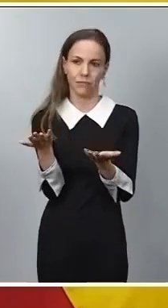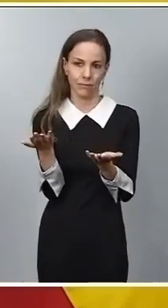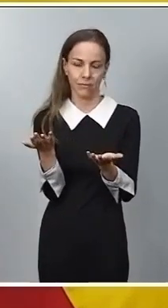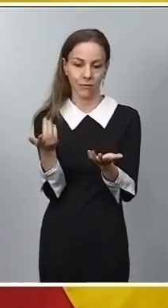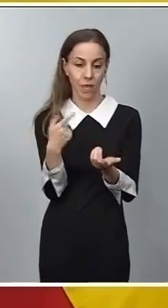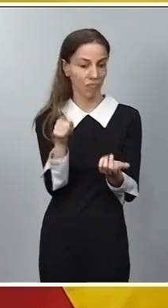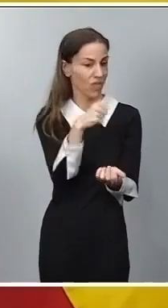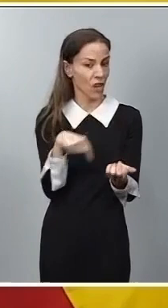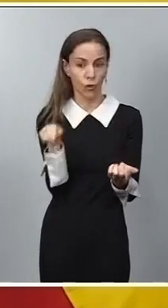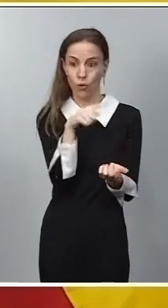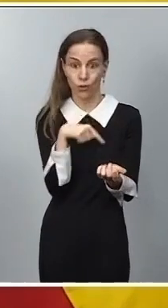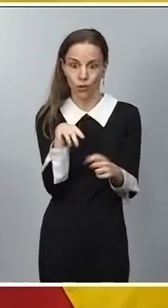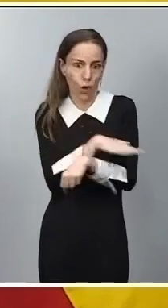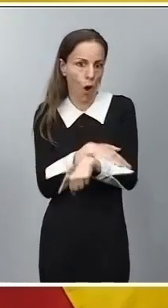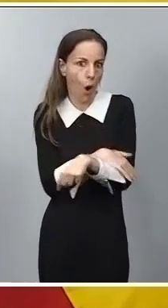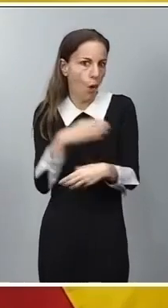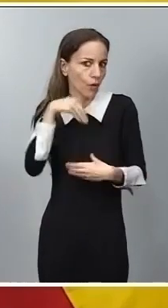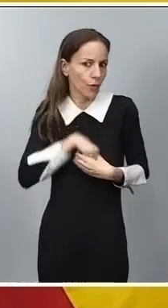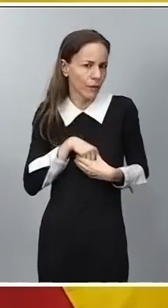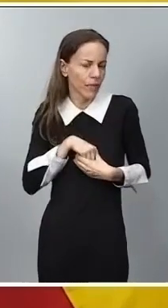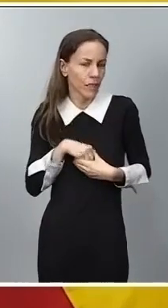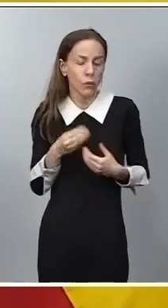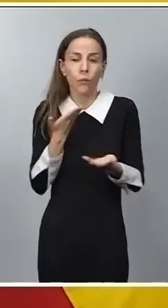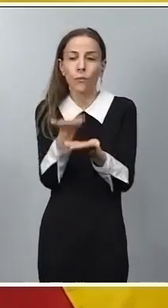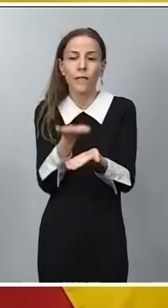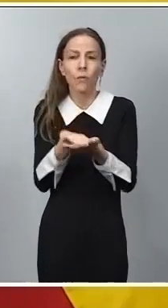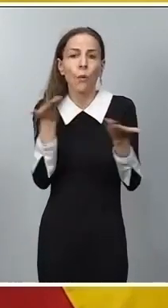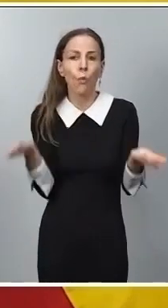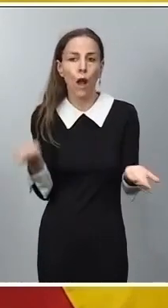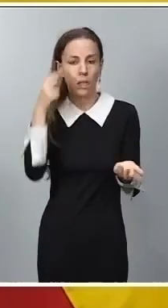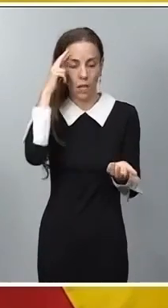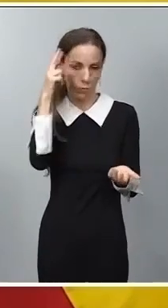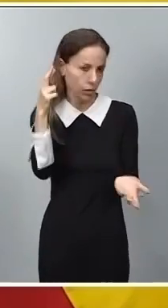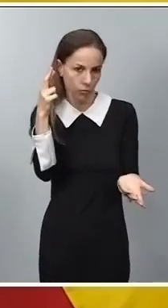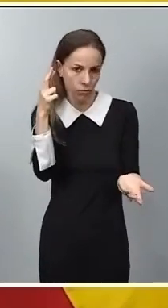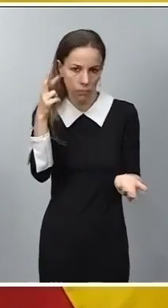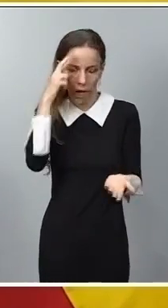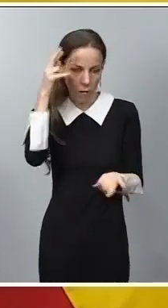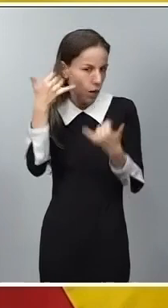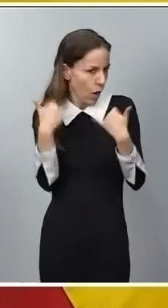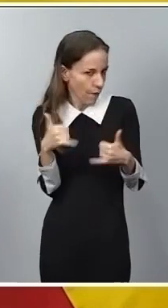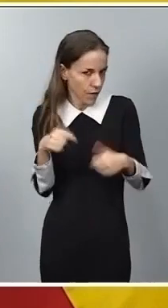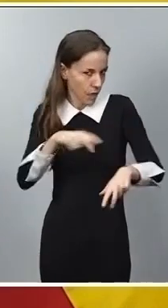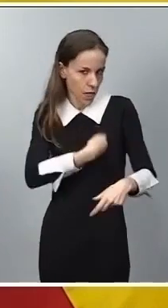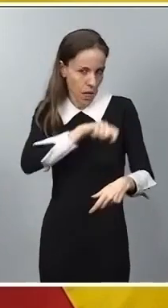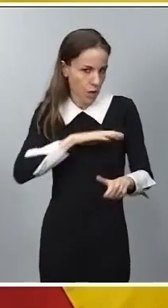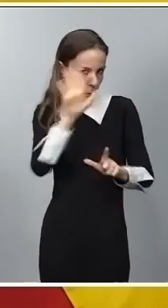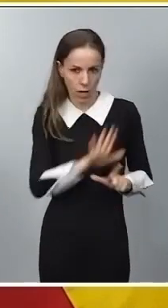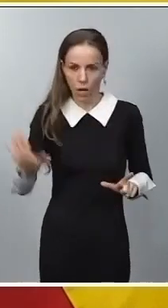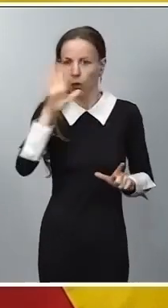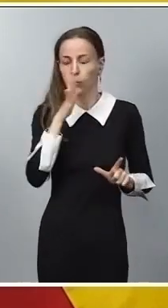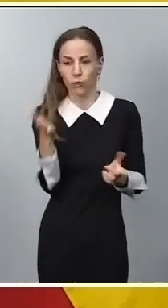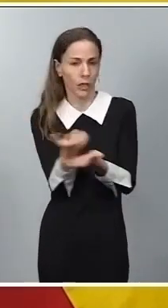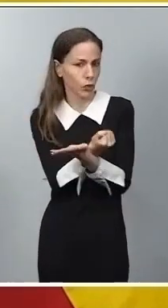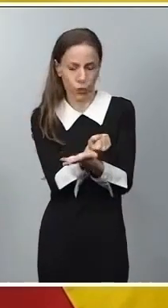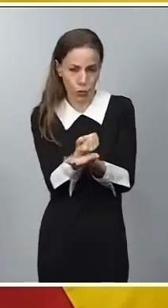Y nosotros, desde el Gobierno, lo que reivindicamos es respeto. Respeto a la fiesta nacional, que es la fiesta de todos los españoles y de